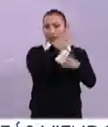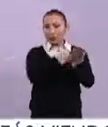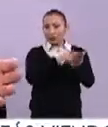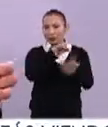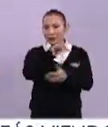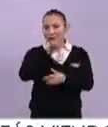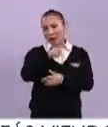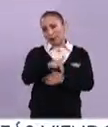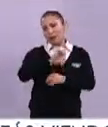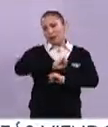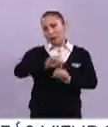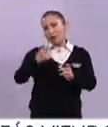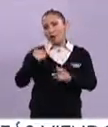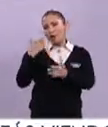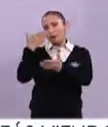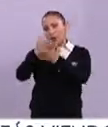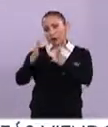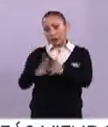Educación Pública?